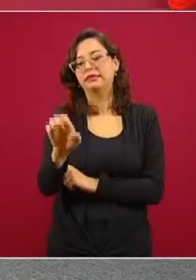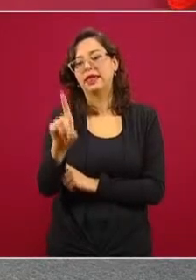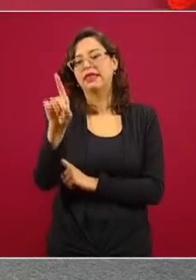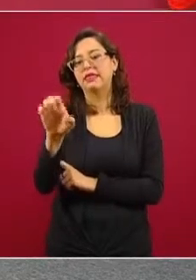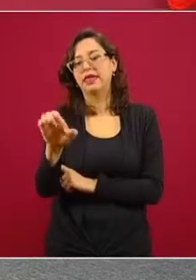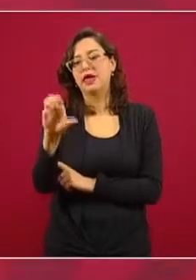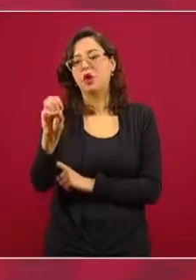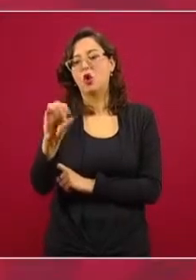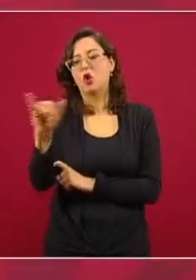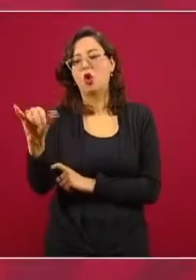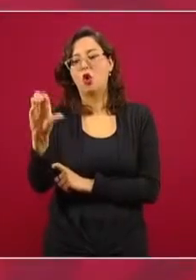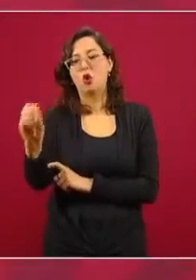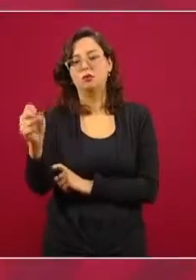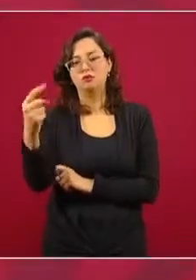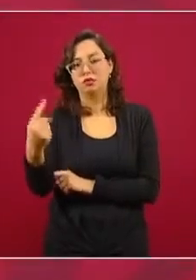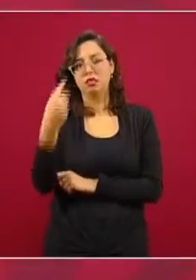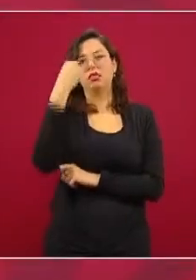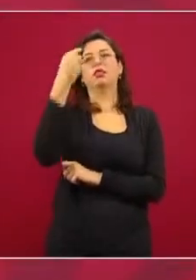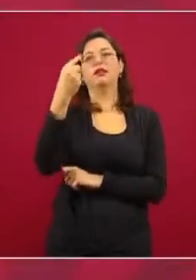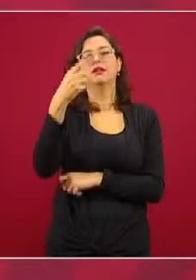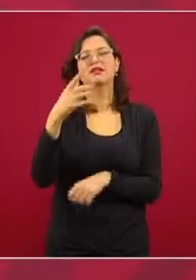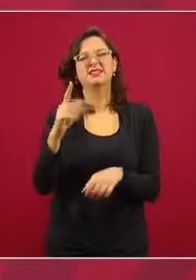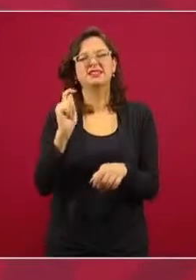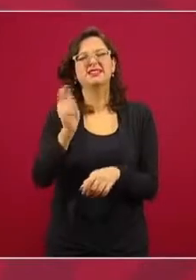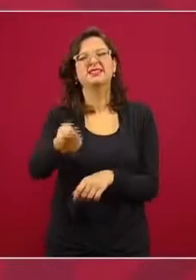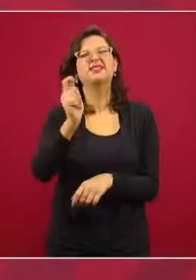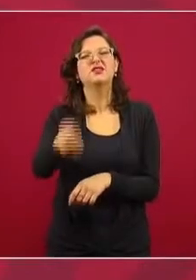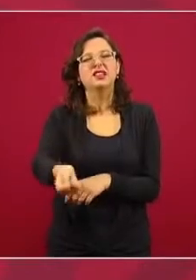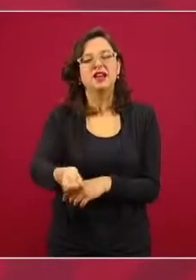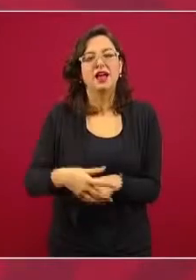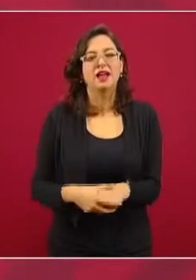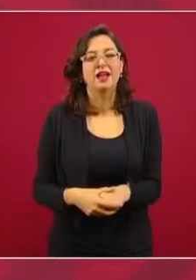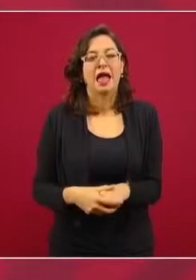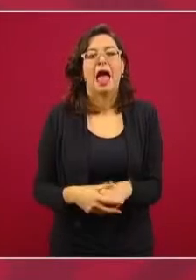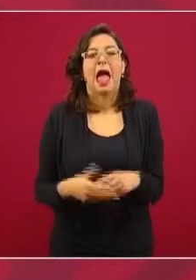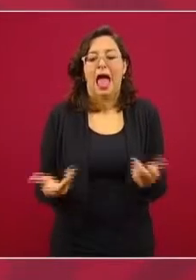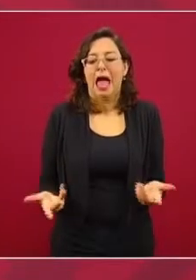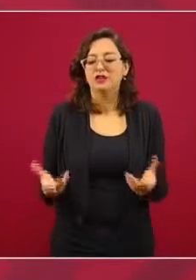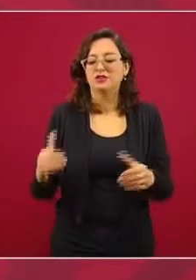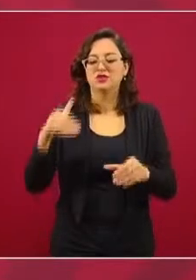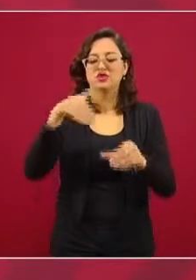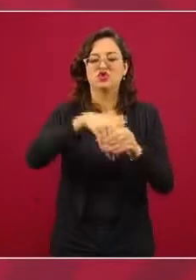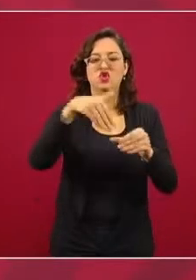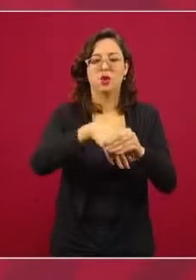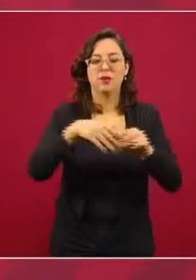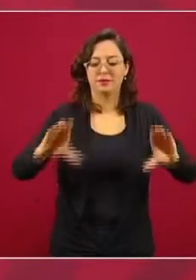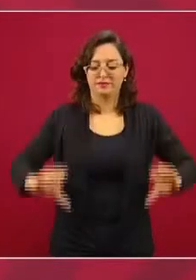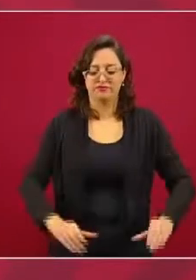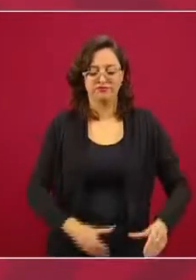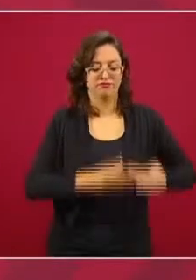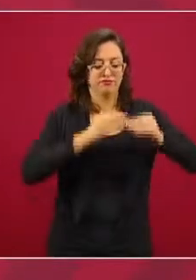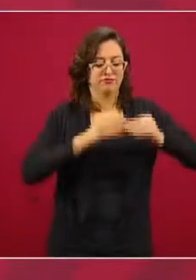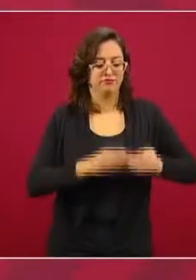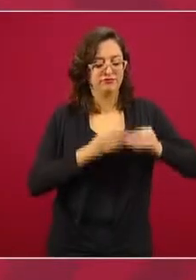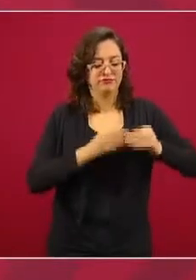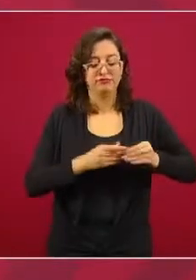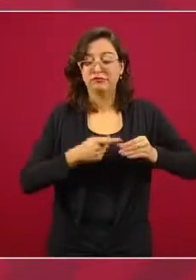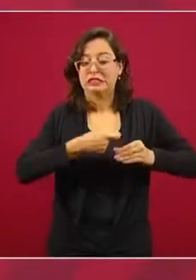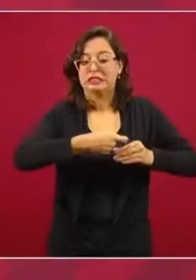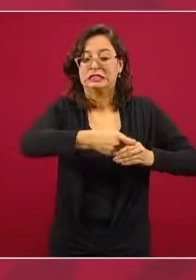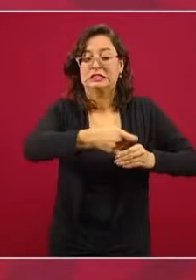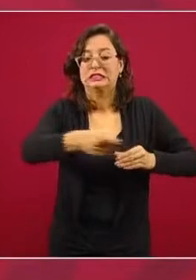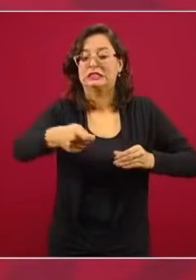sacaba del sobre lo que consideraba.